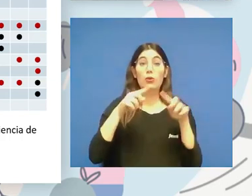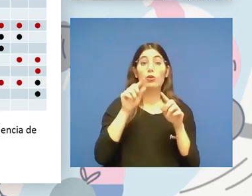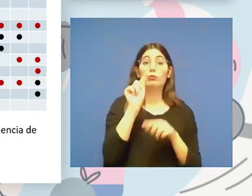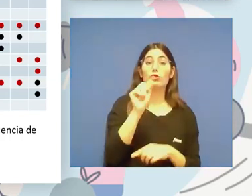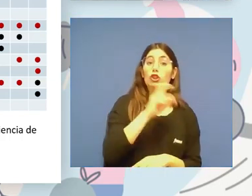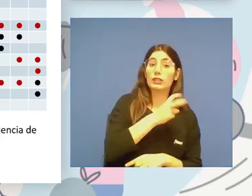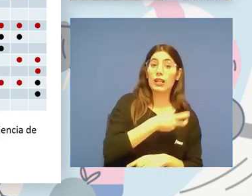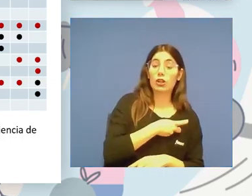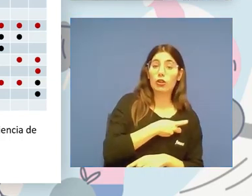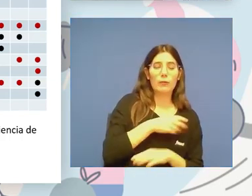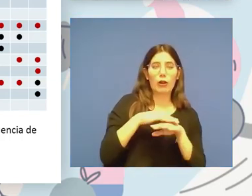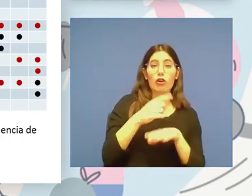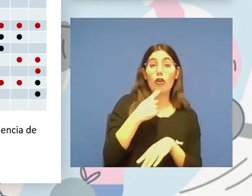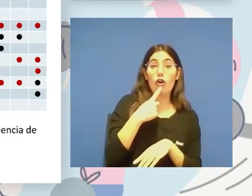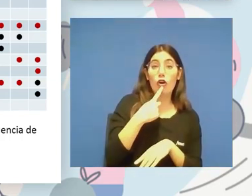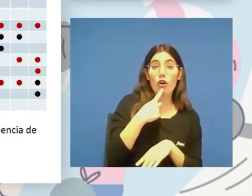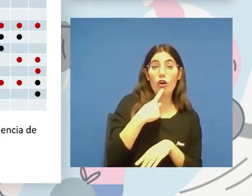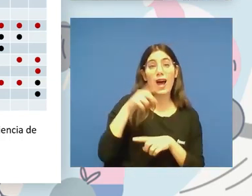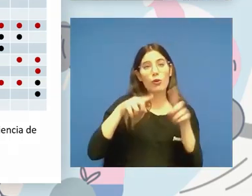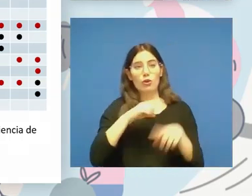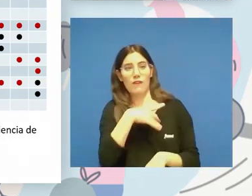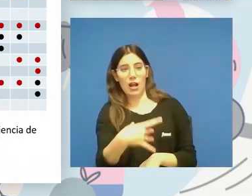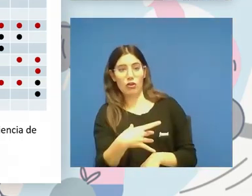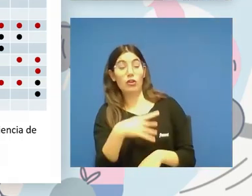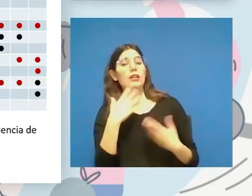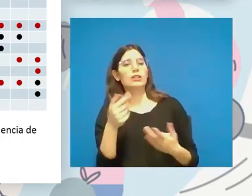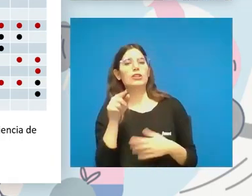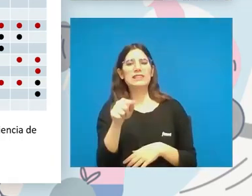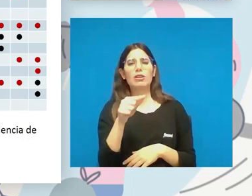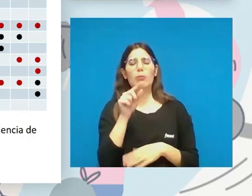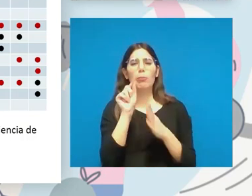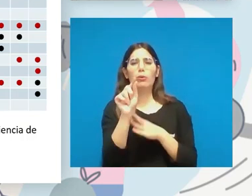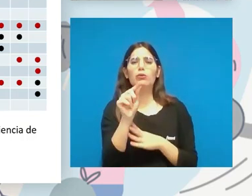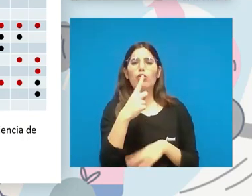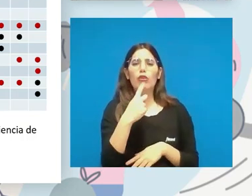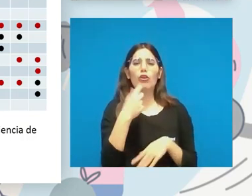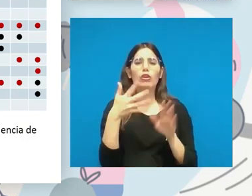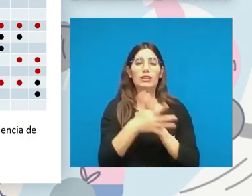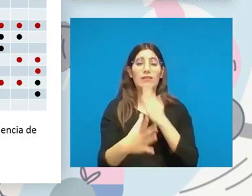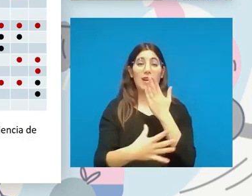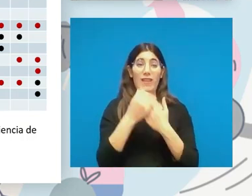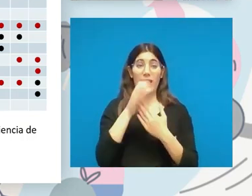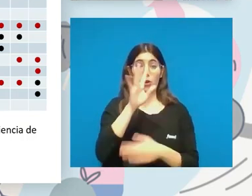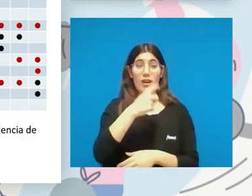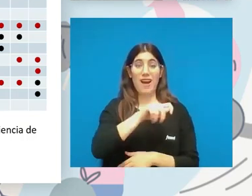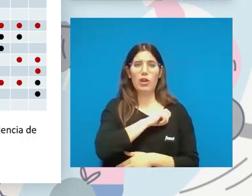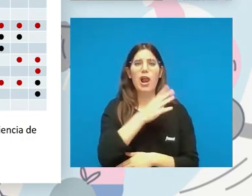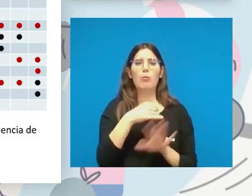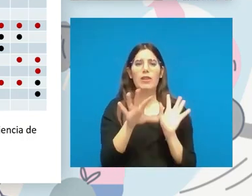blanco, perdón, en rojo. Son puntos en rojo donde las federaciones nacionales, en España, pueden decidir